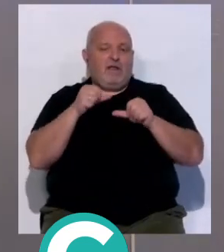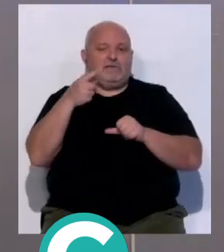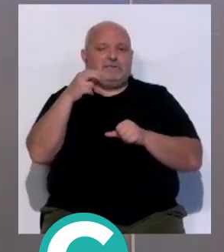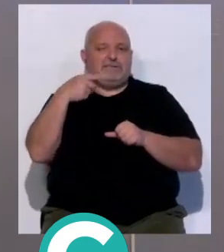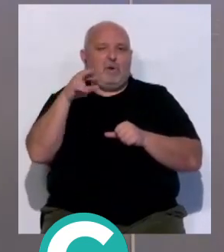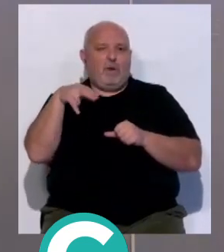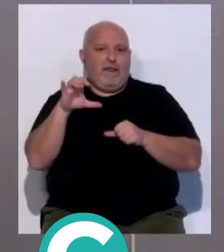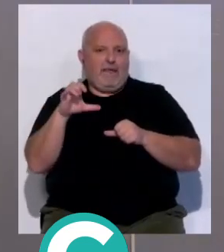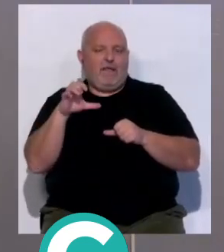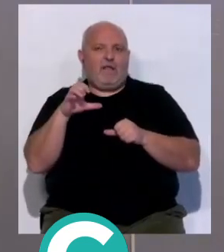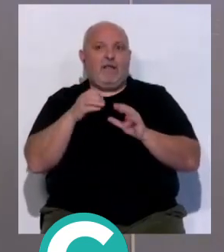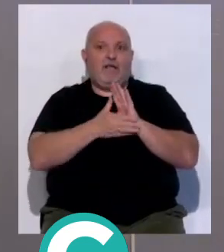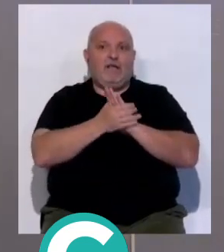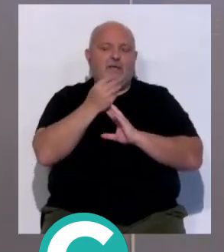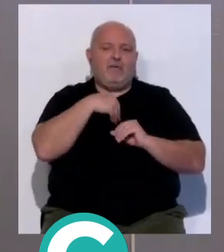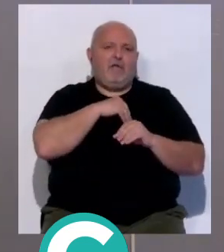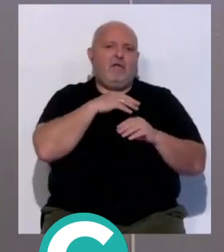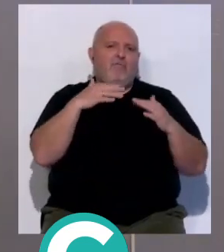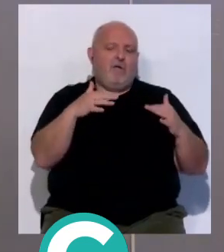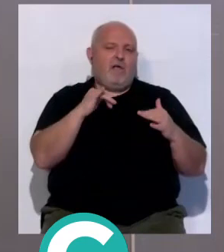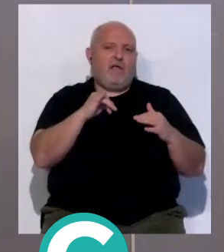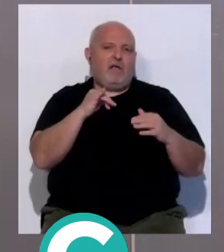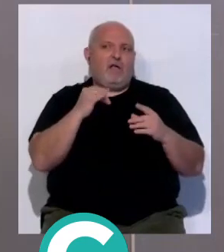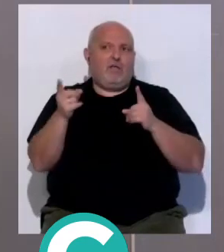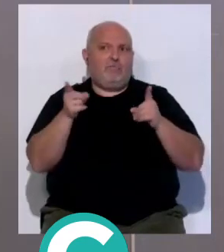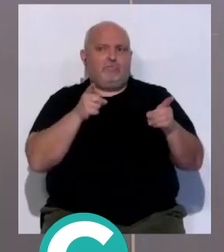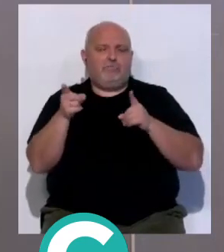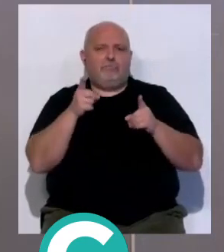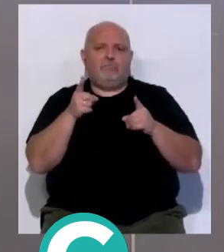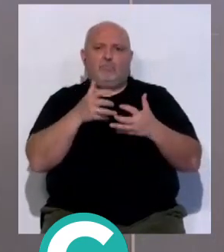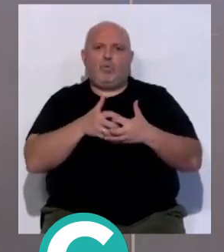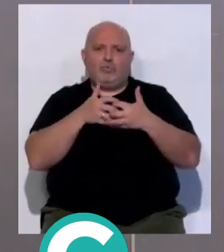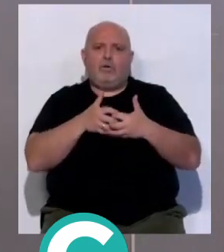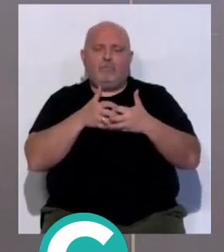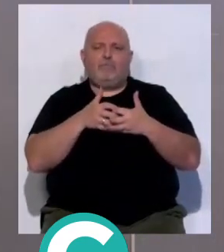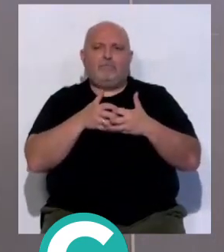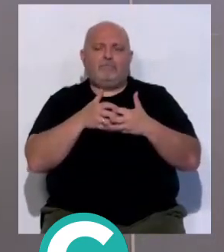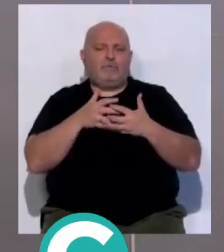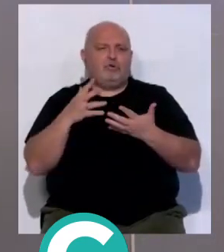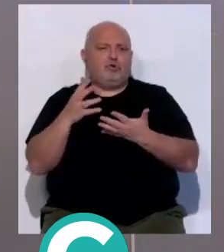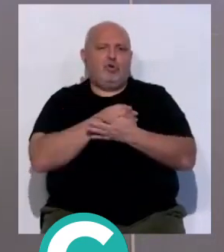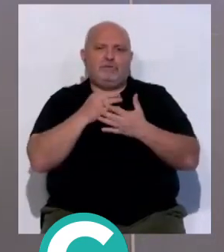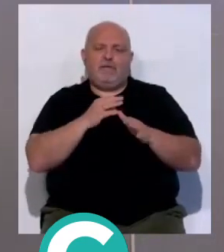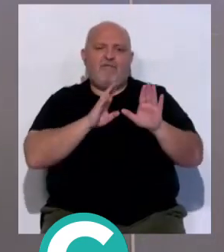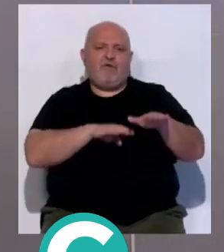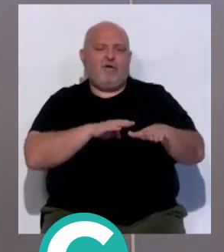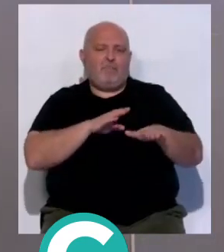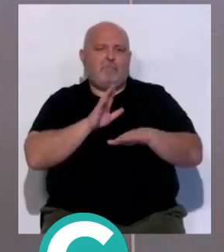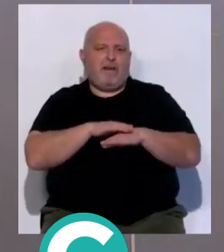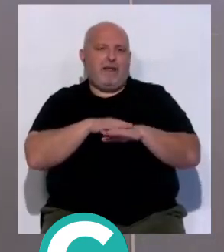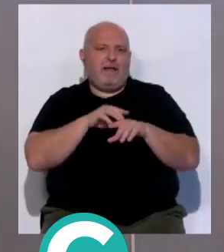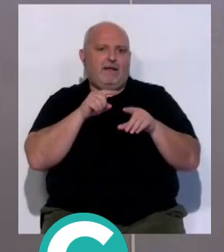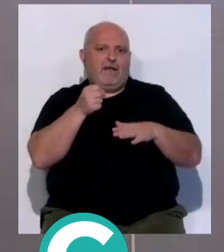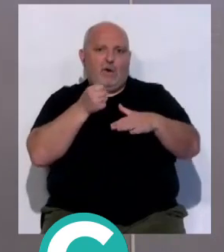genuine y la federación española de fútbol tiene el inclusive. Ahí se pueden pelear todo lo que sea porque eso va a ser todo siempre favorable para